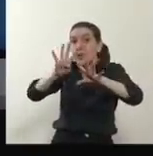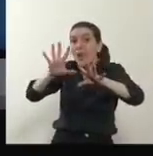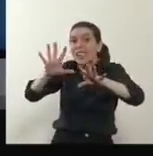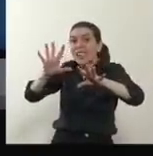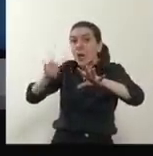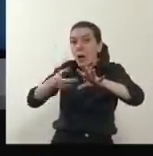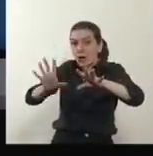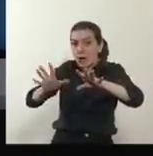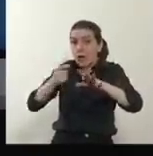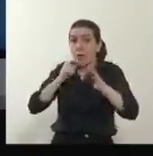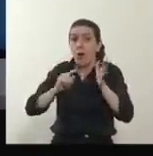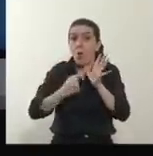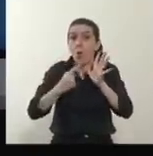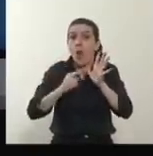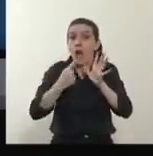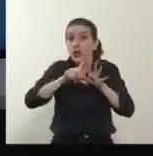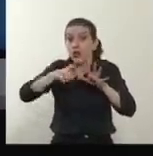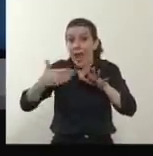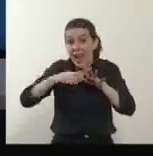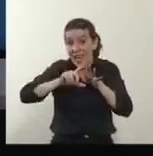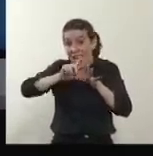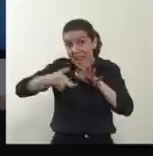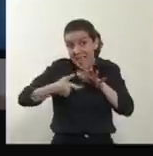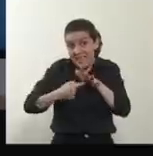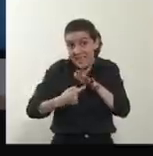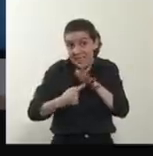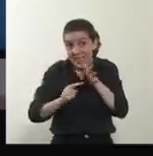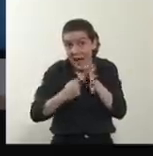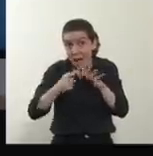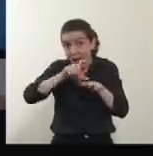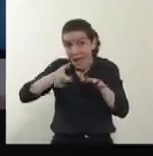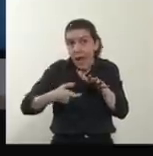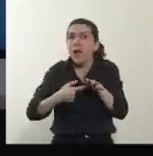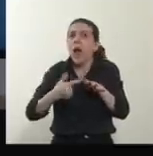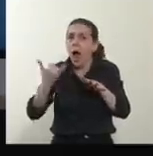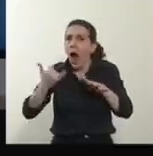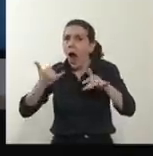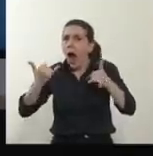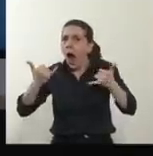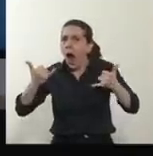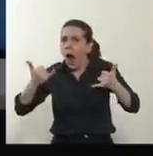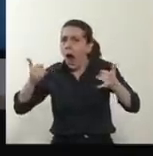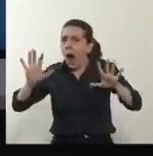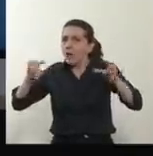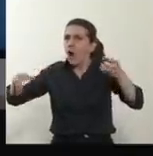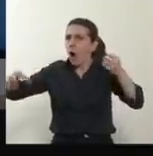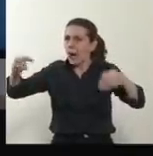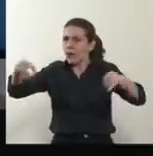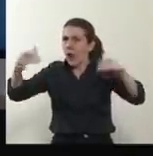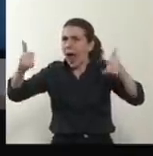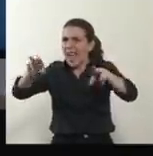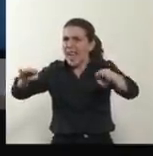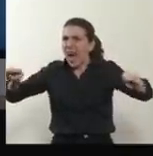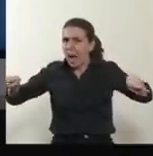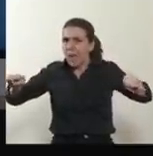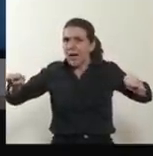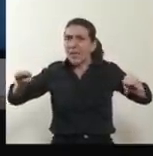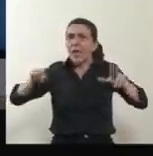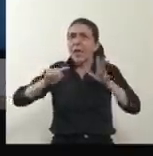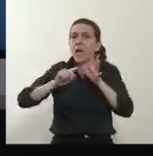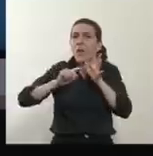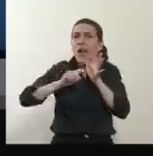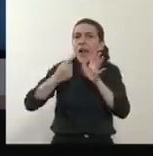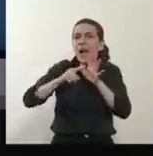área metropolitana de Buenos Aires, estamos todavía preparados. La ciudad de Buenos Aires tiene el 68% más